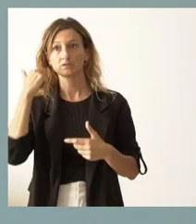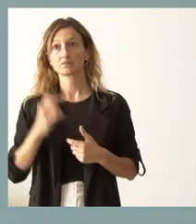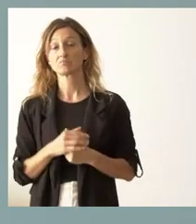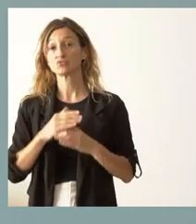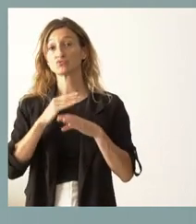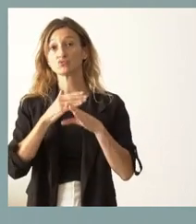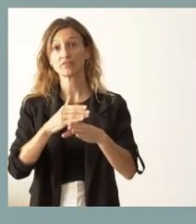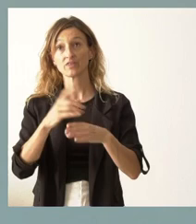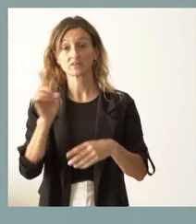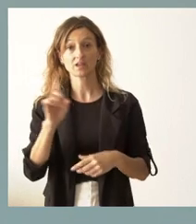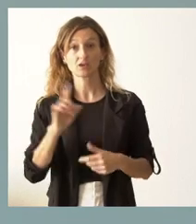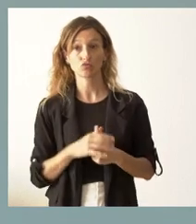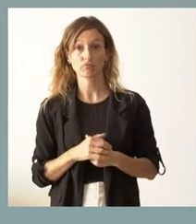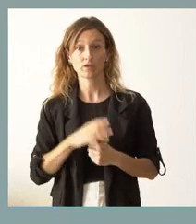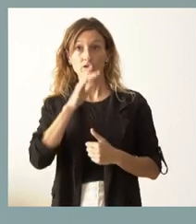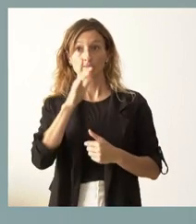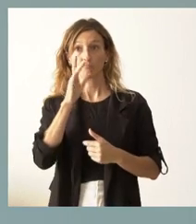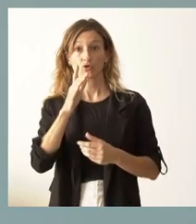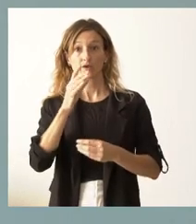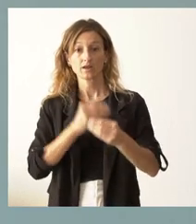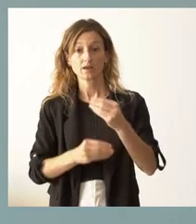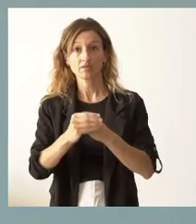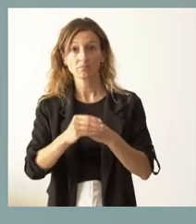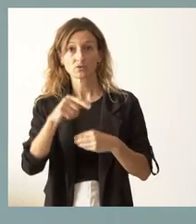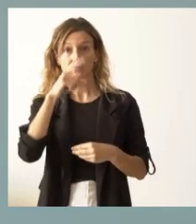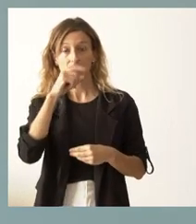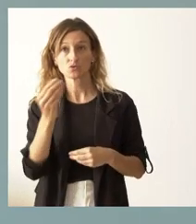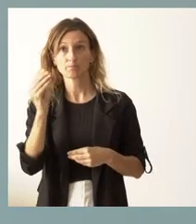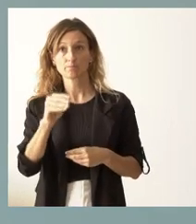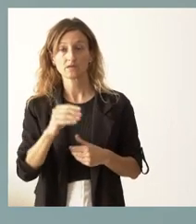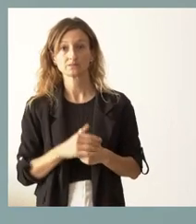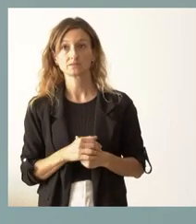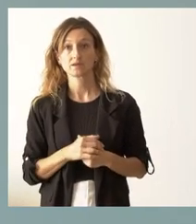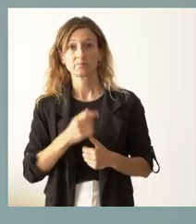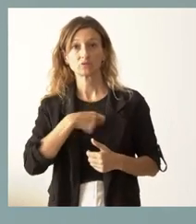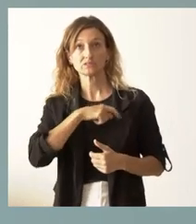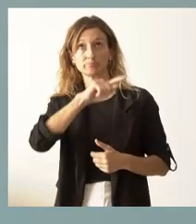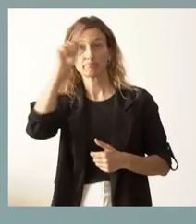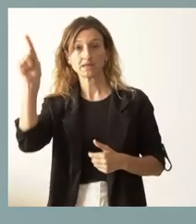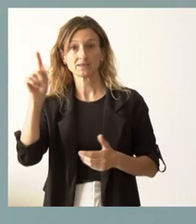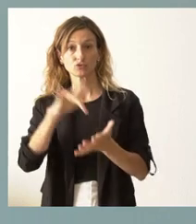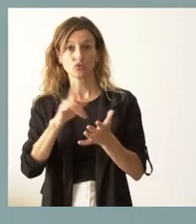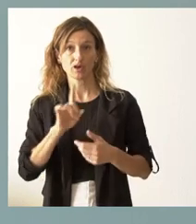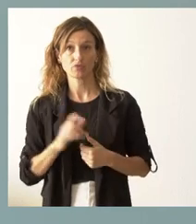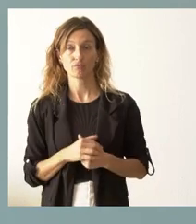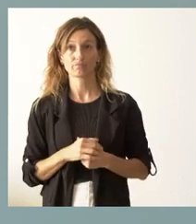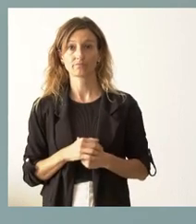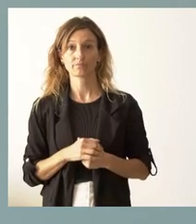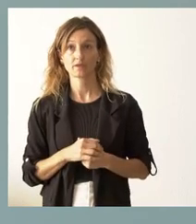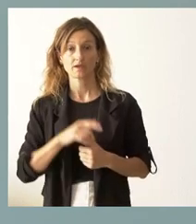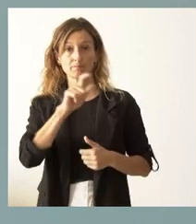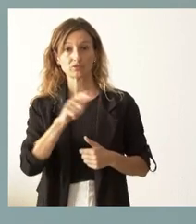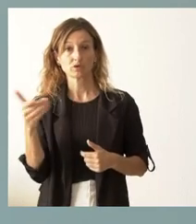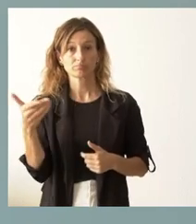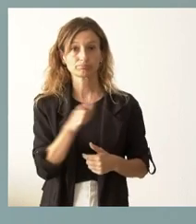suficiente, porque aunque ha habido más nacimientos que en el ejercicio pasado, cosa que no ha ocurrido en el contexto de España, el número de defunciones sigue